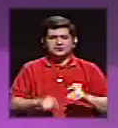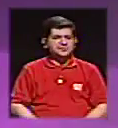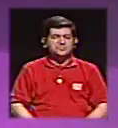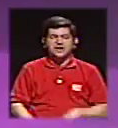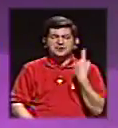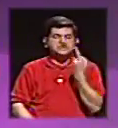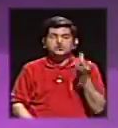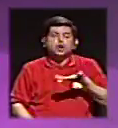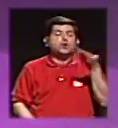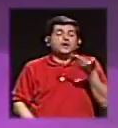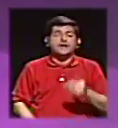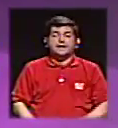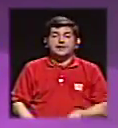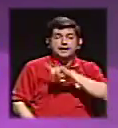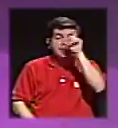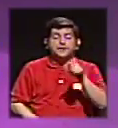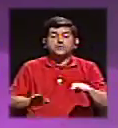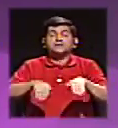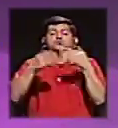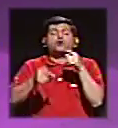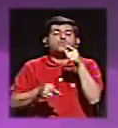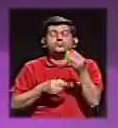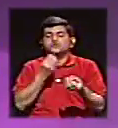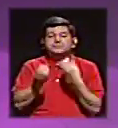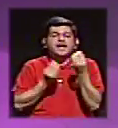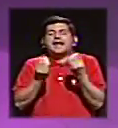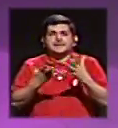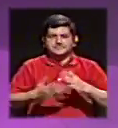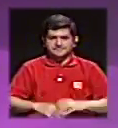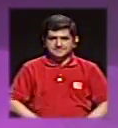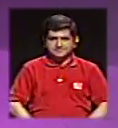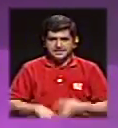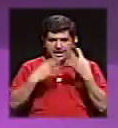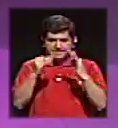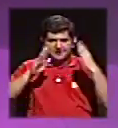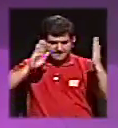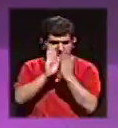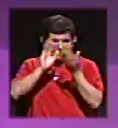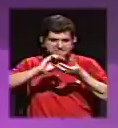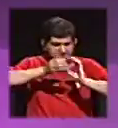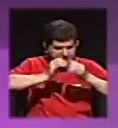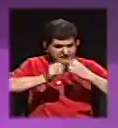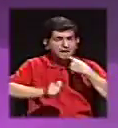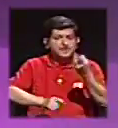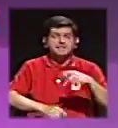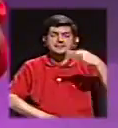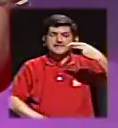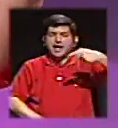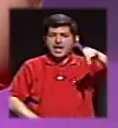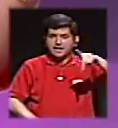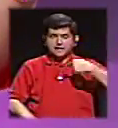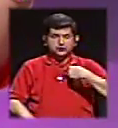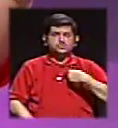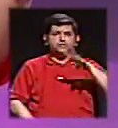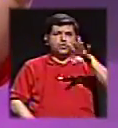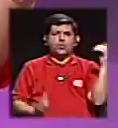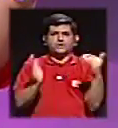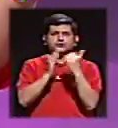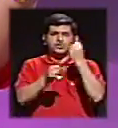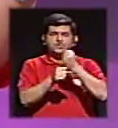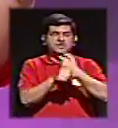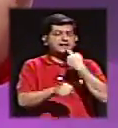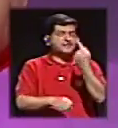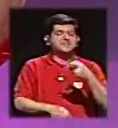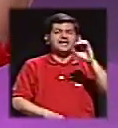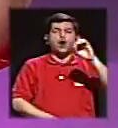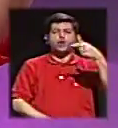conformar con el qué. Es cómo, cómo lo va a hacer. Y tratar de confrontar los datos, lo que decía Ani, ¿verdad? Bueno, yo voy a crear 400 mil empleos,